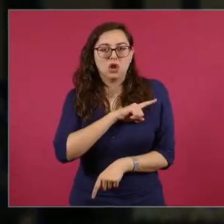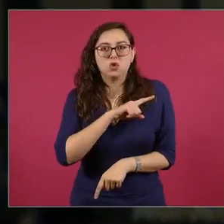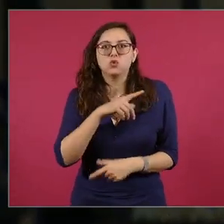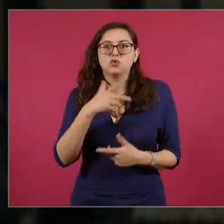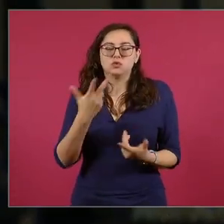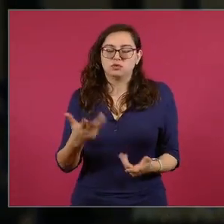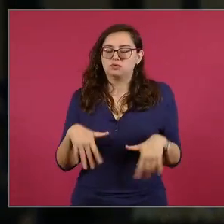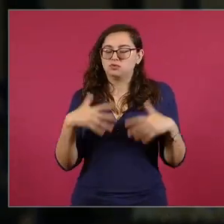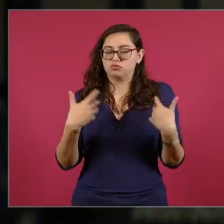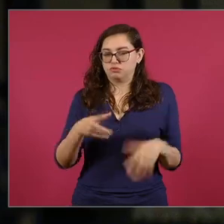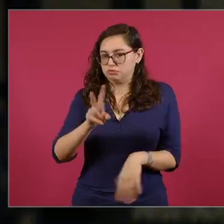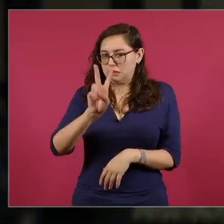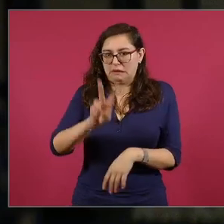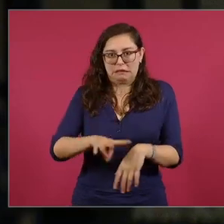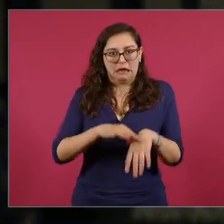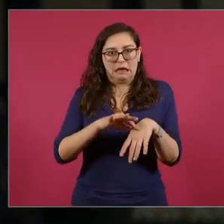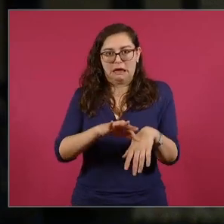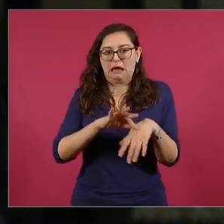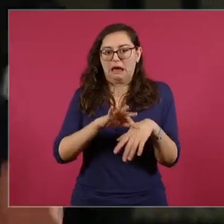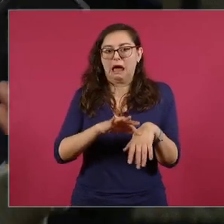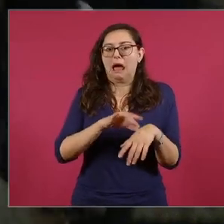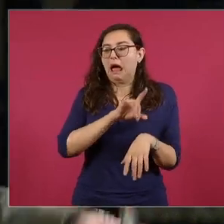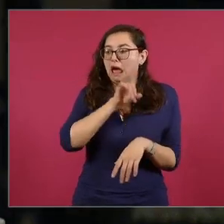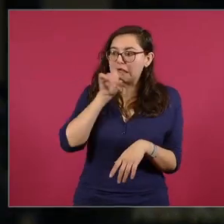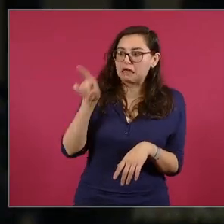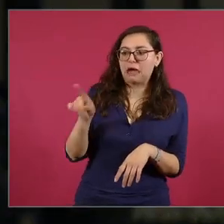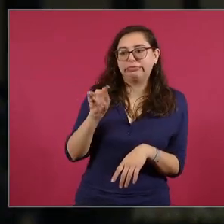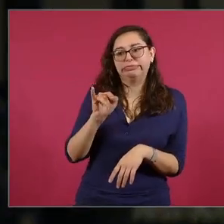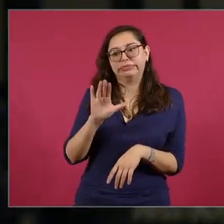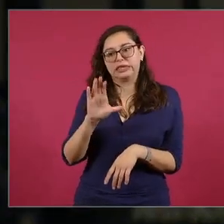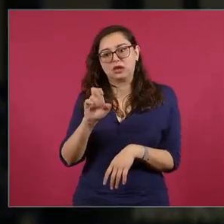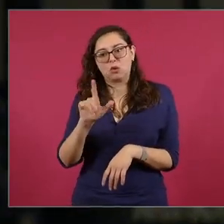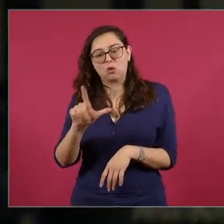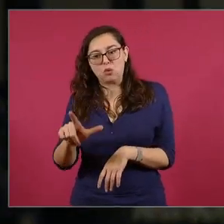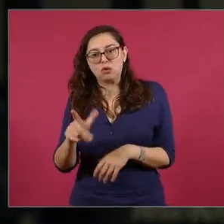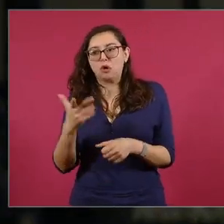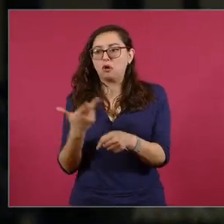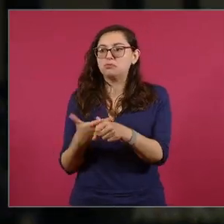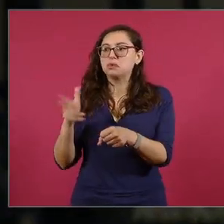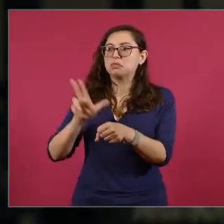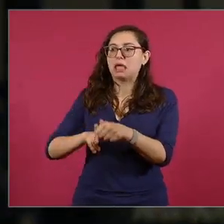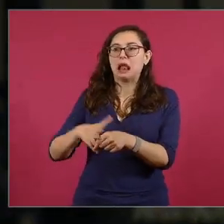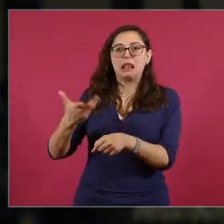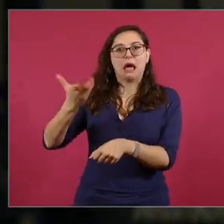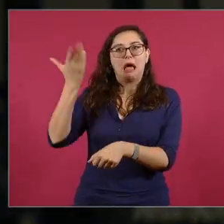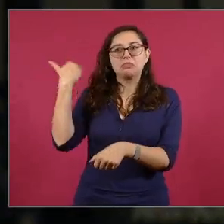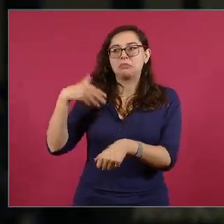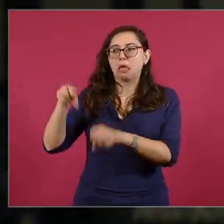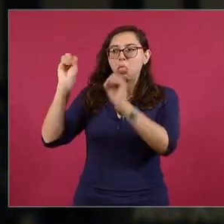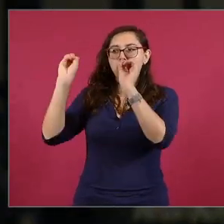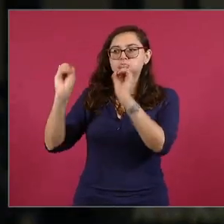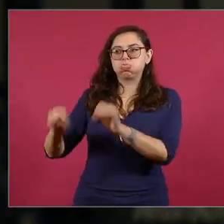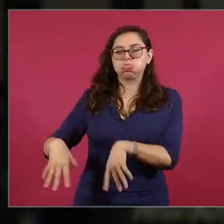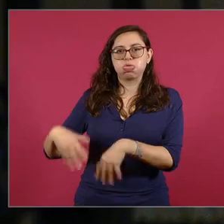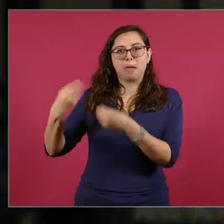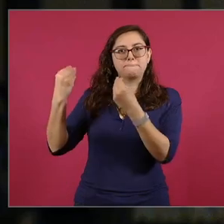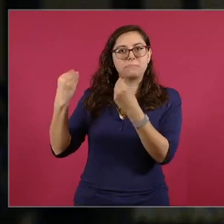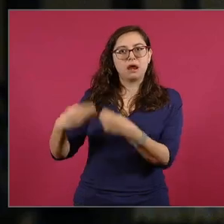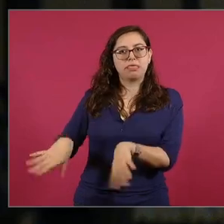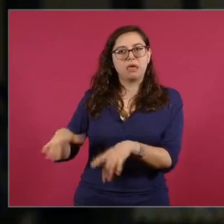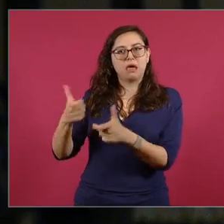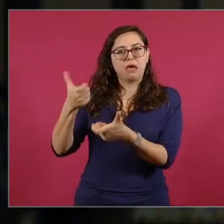se rescató el hospital de Ticul, que ya lo habían abandonado con una gran inversión.